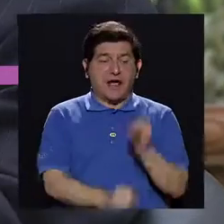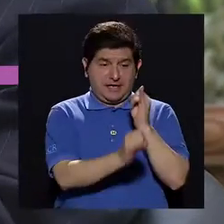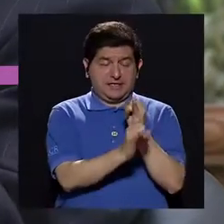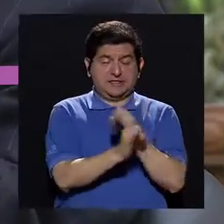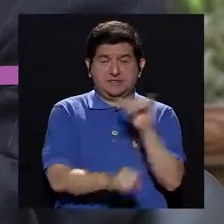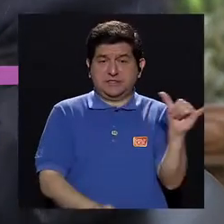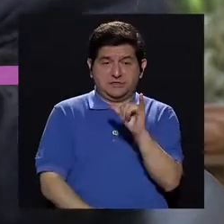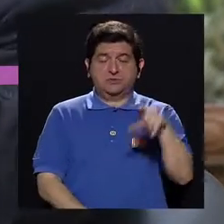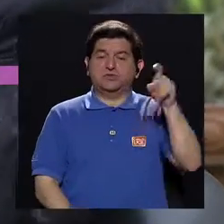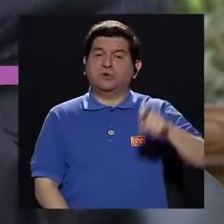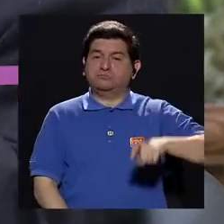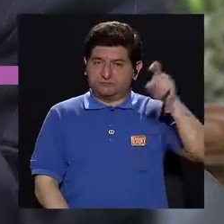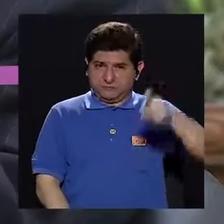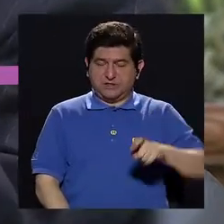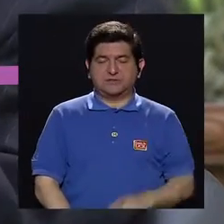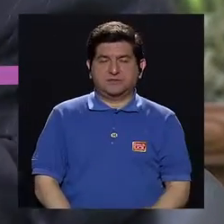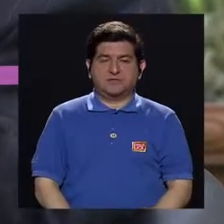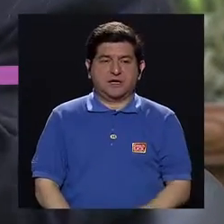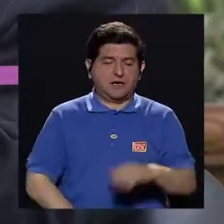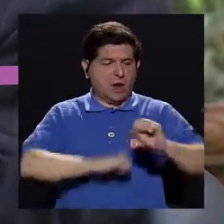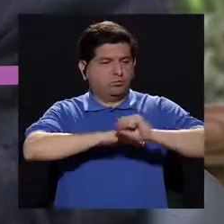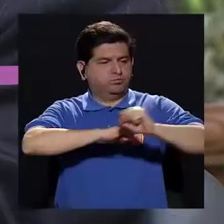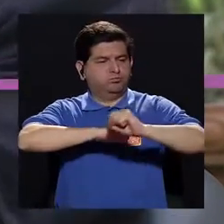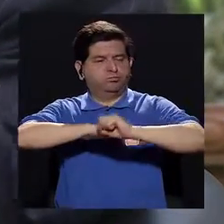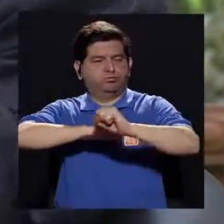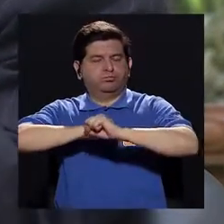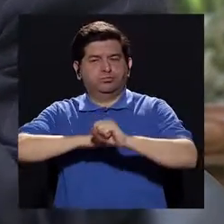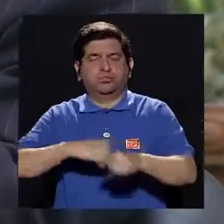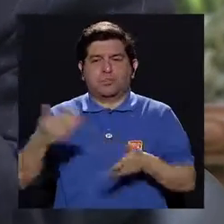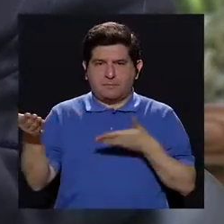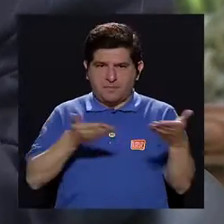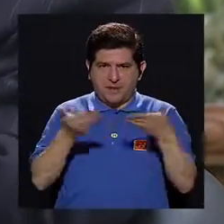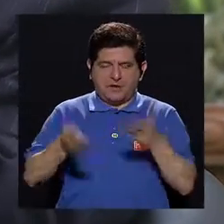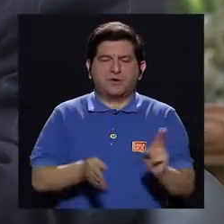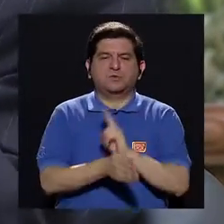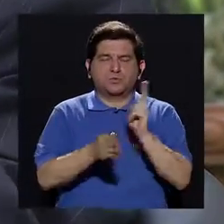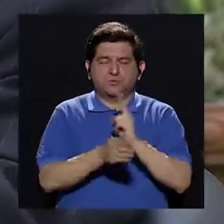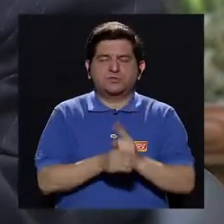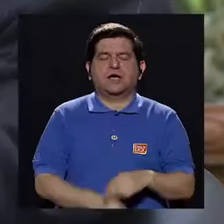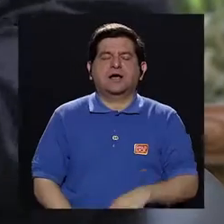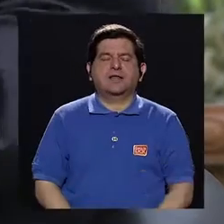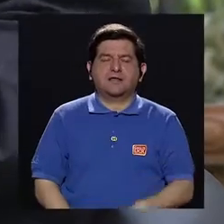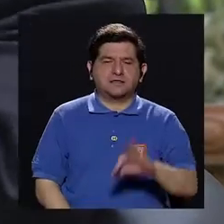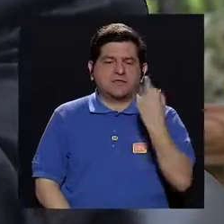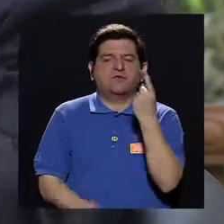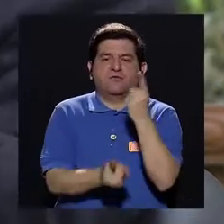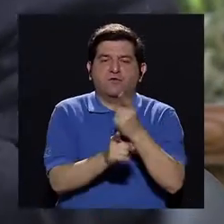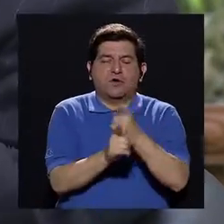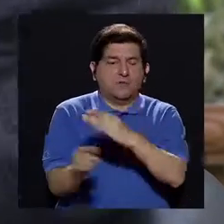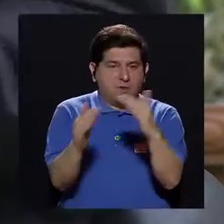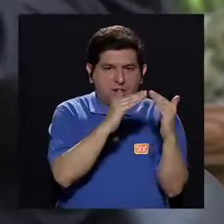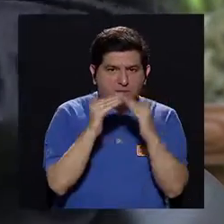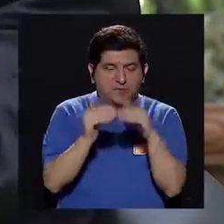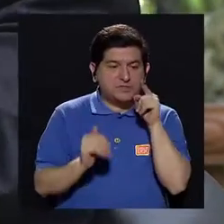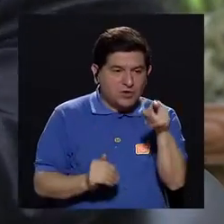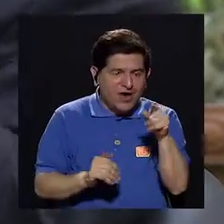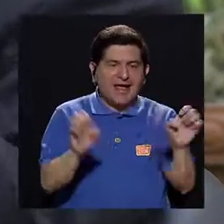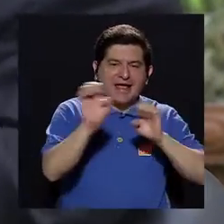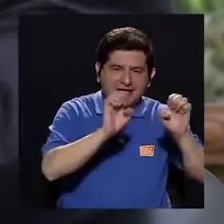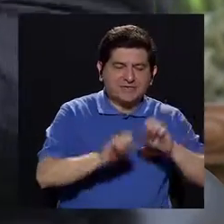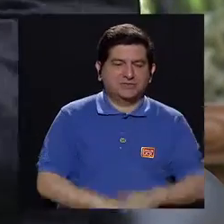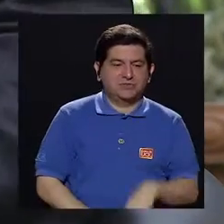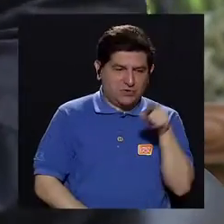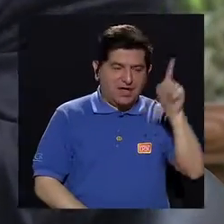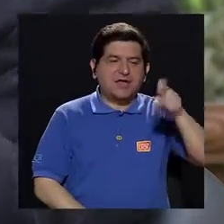La institución también debe hacer propaganda para que estos servicios se han usado racionalmente. decirle a la población, esto es una